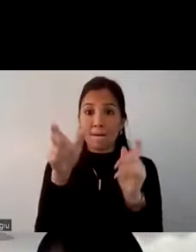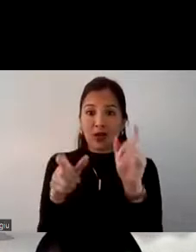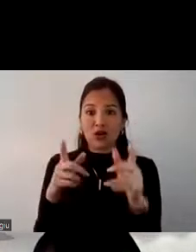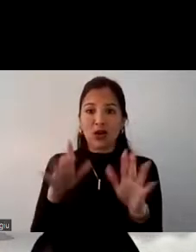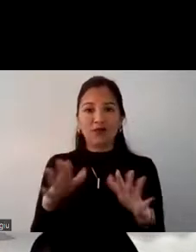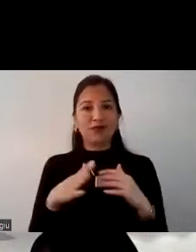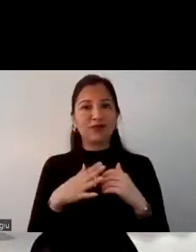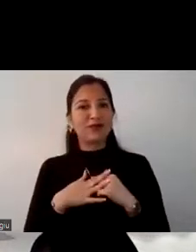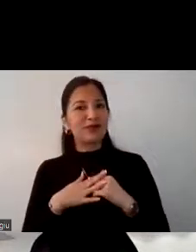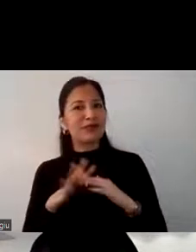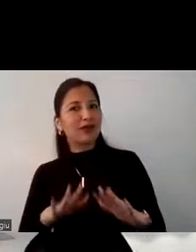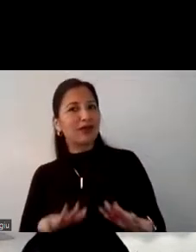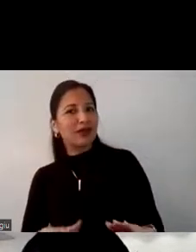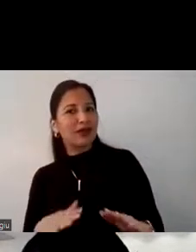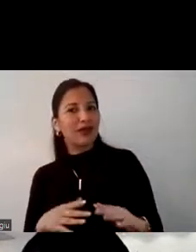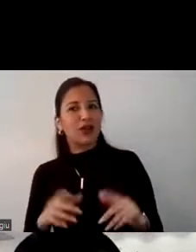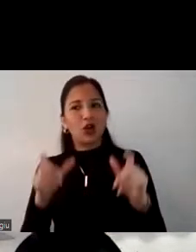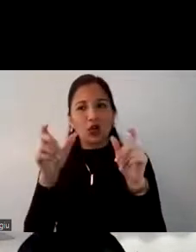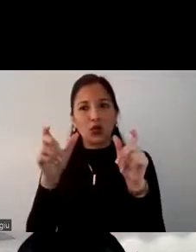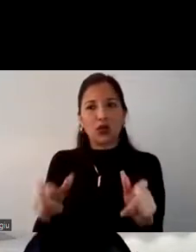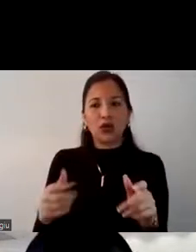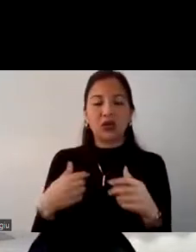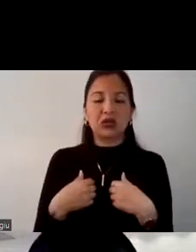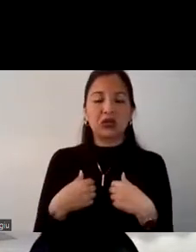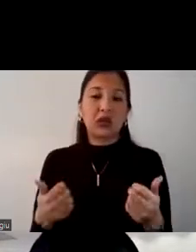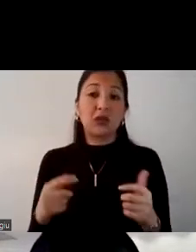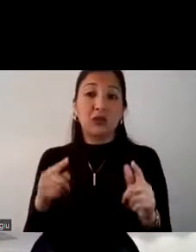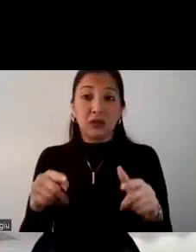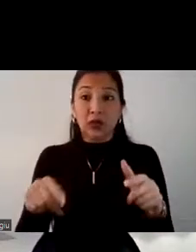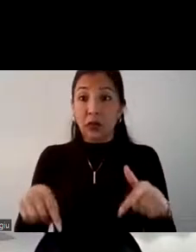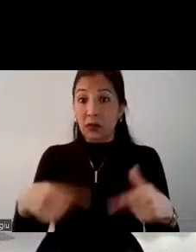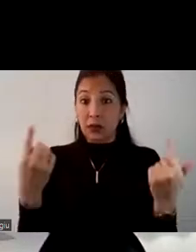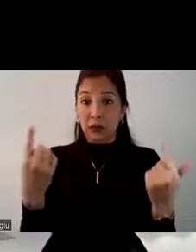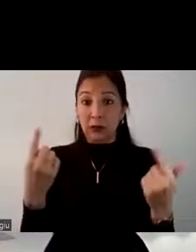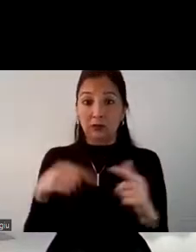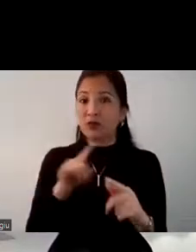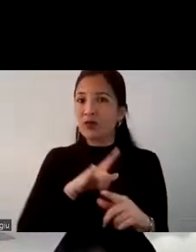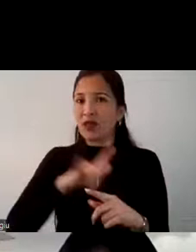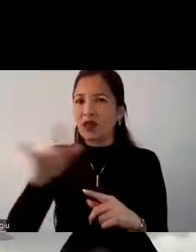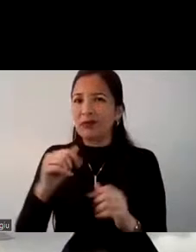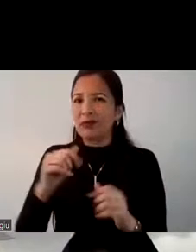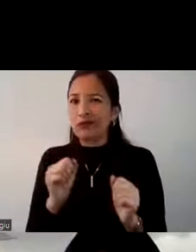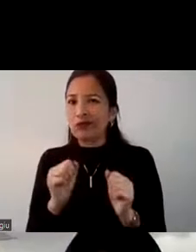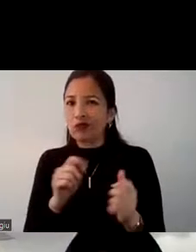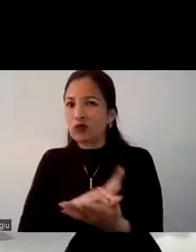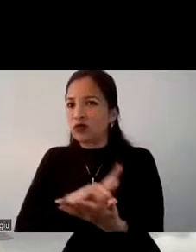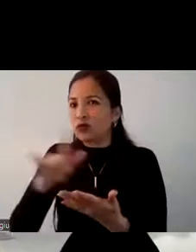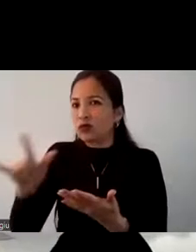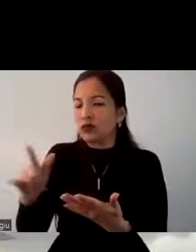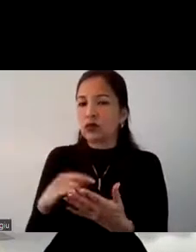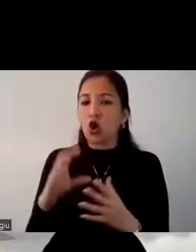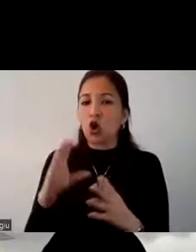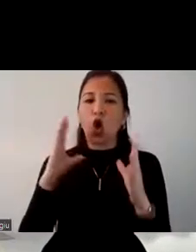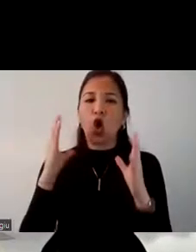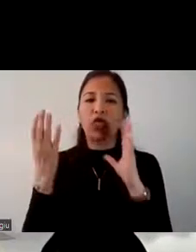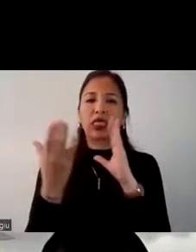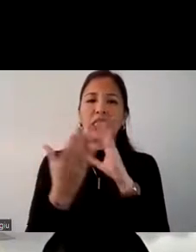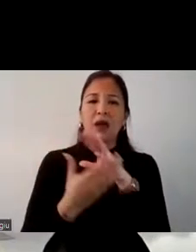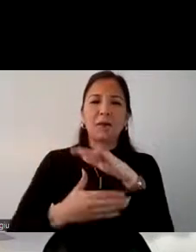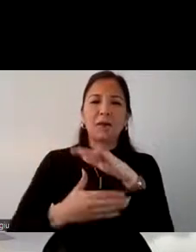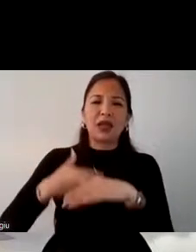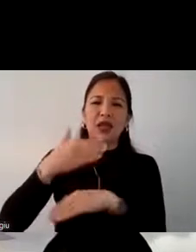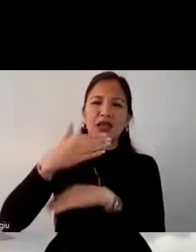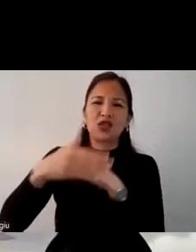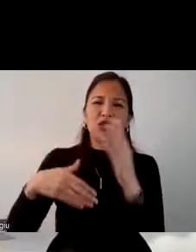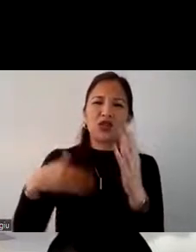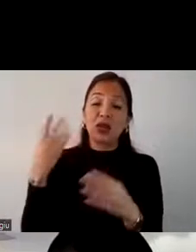segura en el lugar donde está porque esa es una de las principales barreras del no poder viajar al exterior también la contaminación demostrar que no somos un